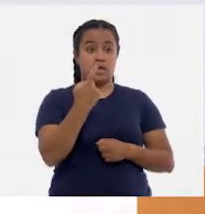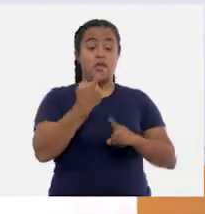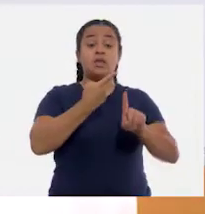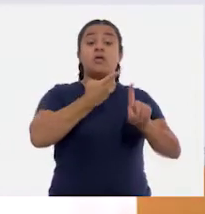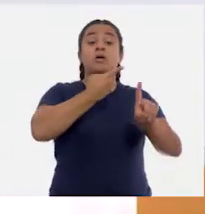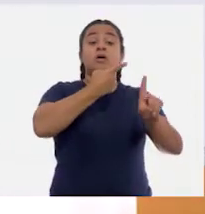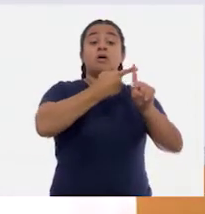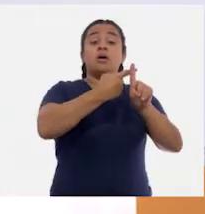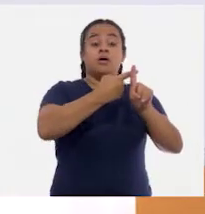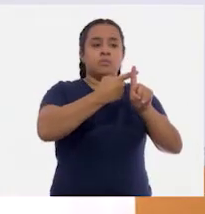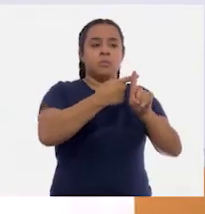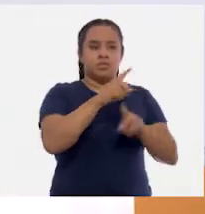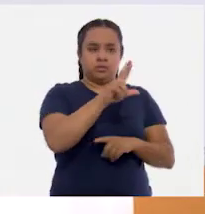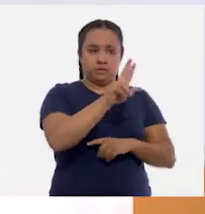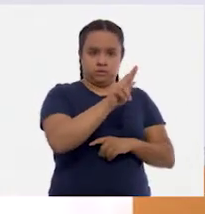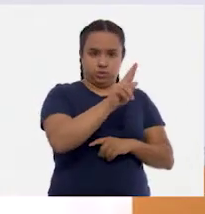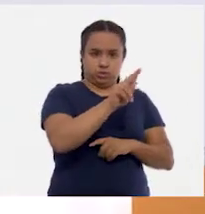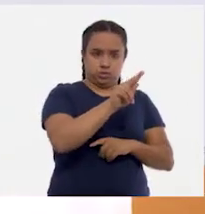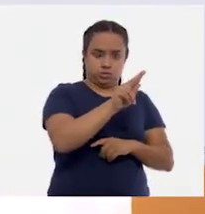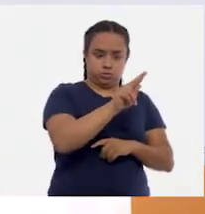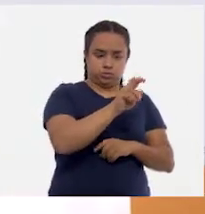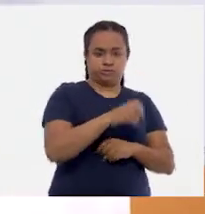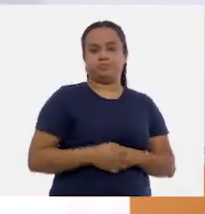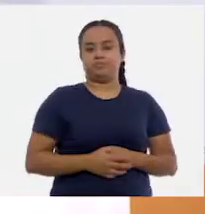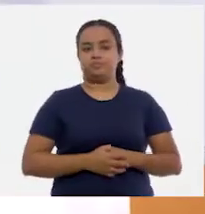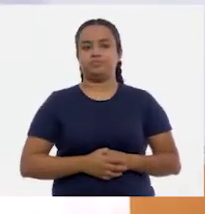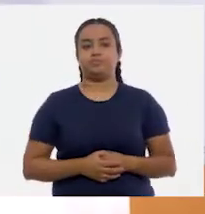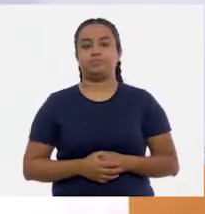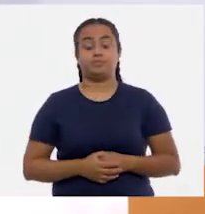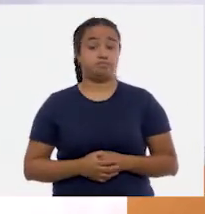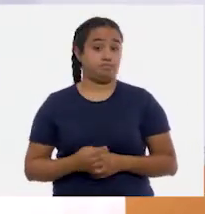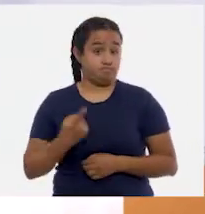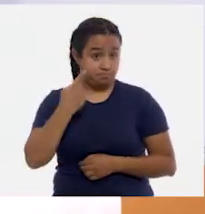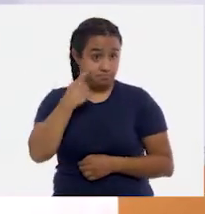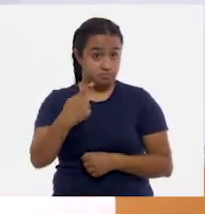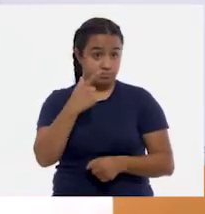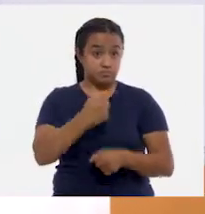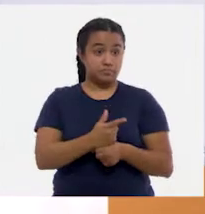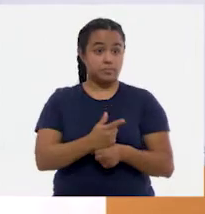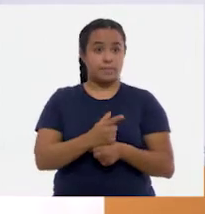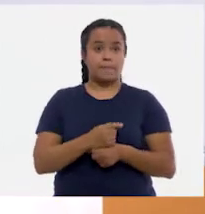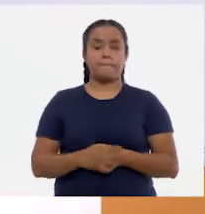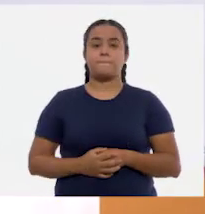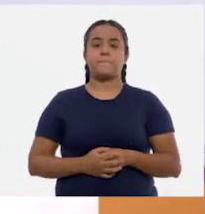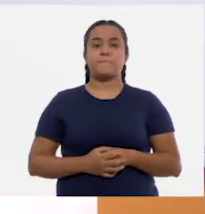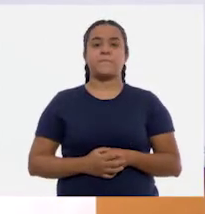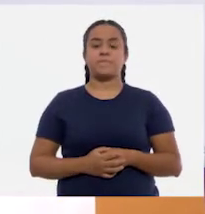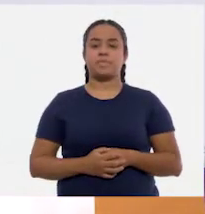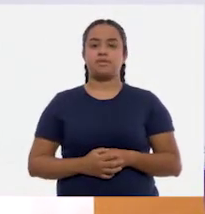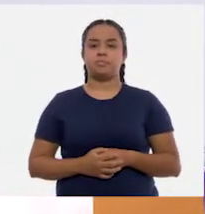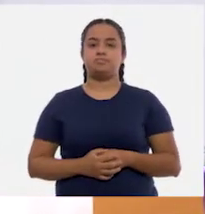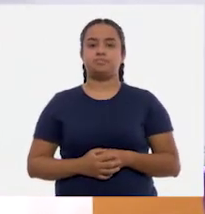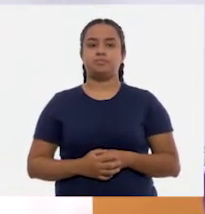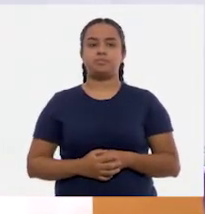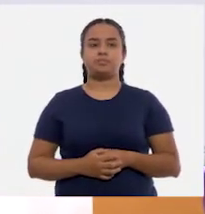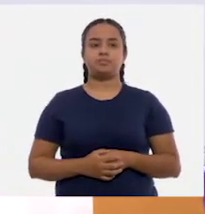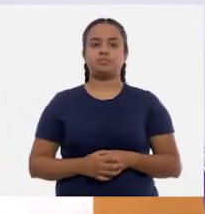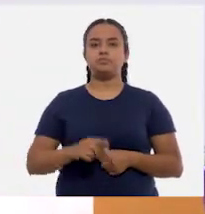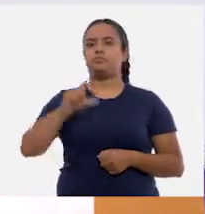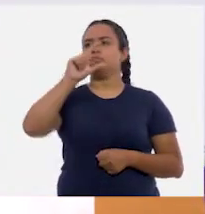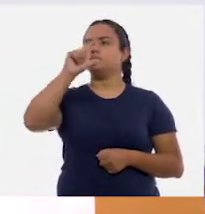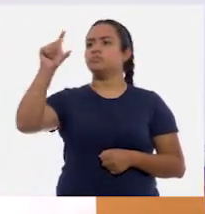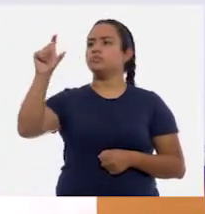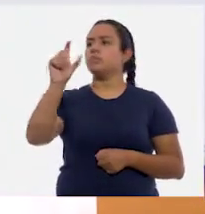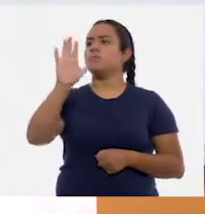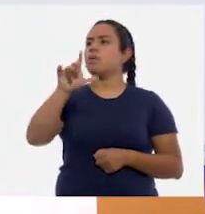ochenta o ocho decenas. Si se dieron cuenta, ¿cuántas casillas se